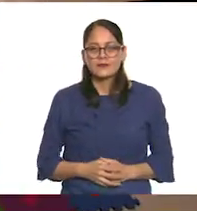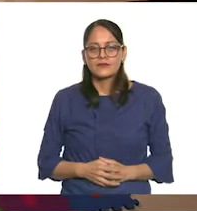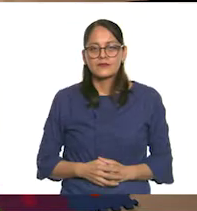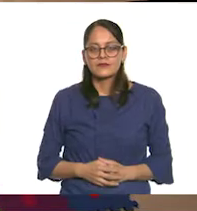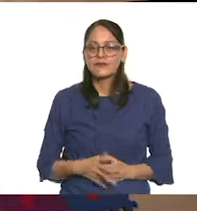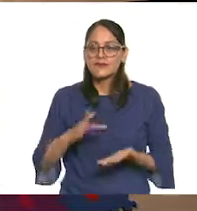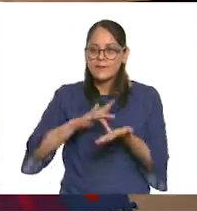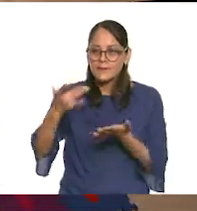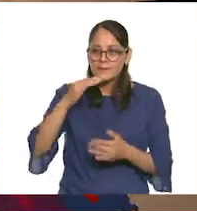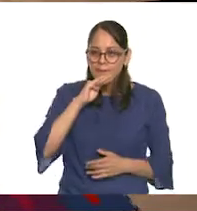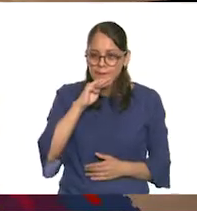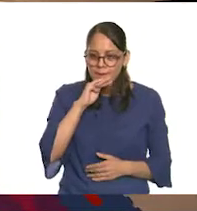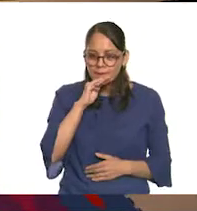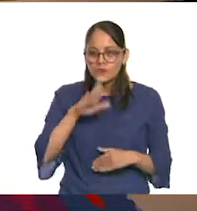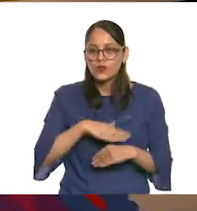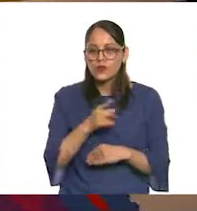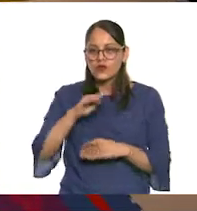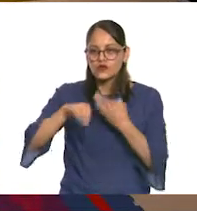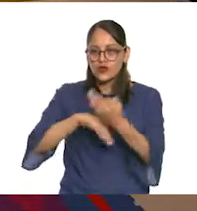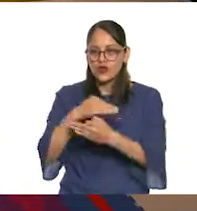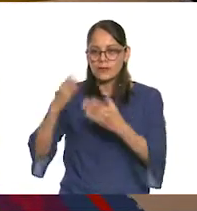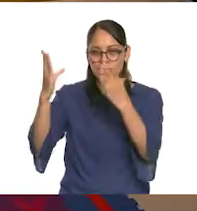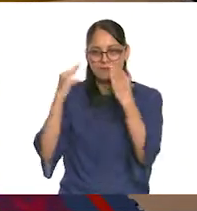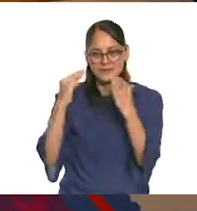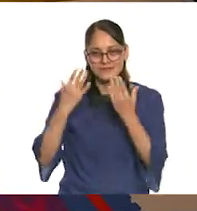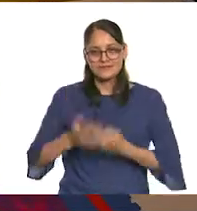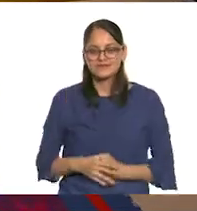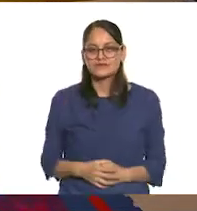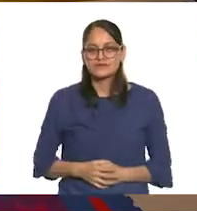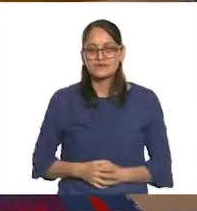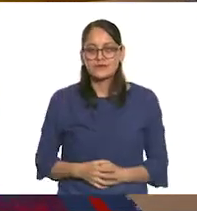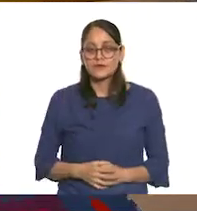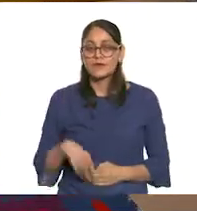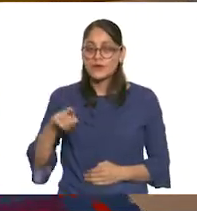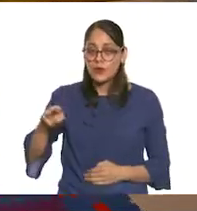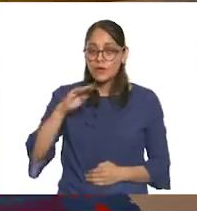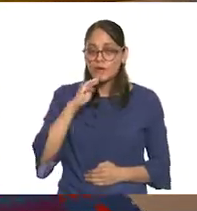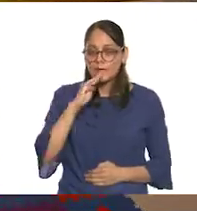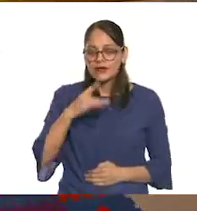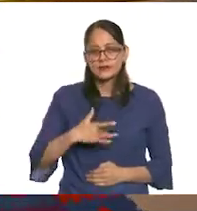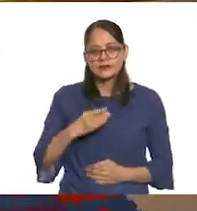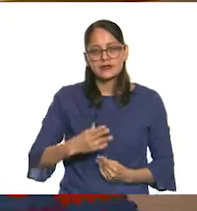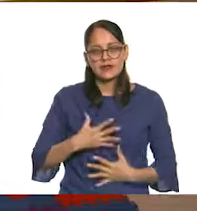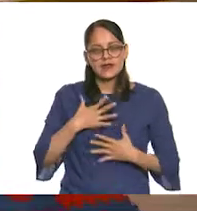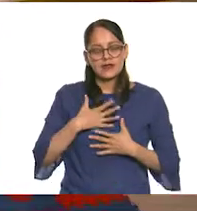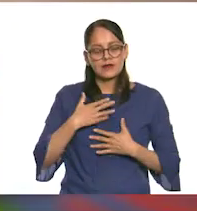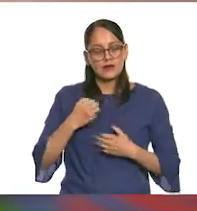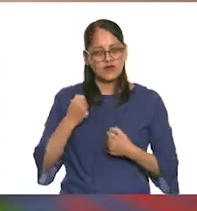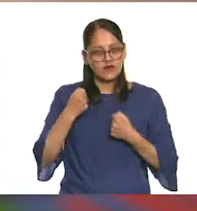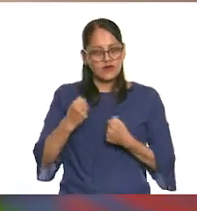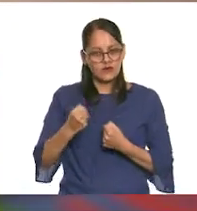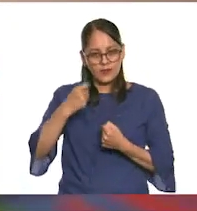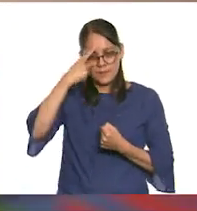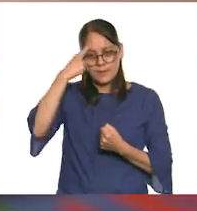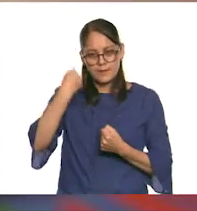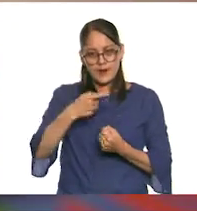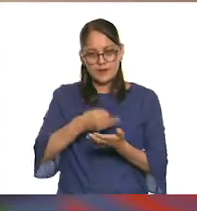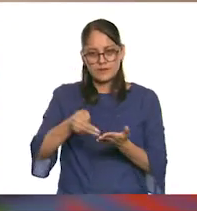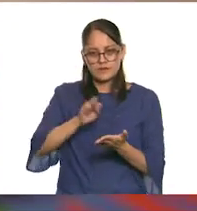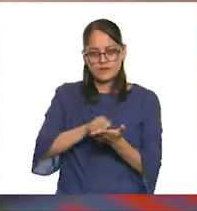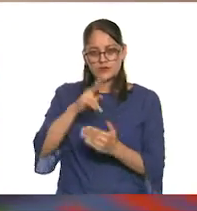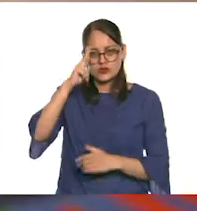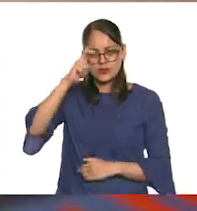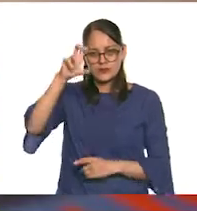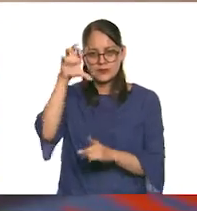Gracias, mamá, por todo lo que me enseñaste. Eres mi inspiración y mi fortaleza para lograr mis sueños.